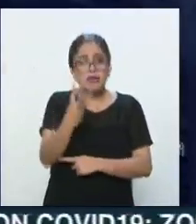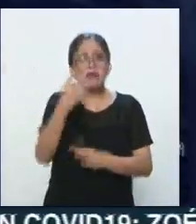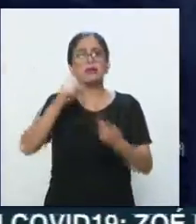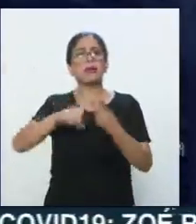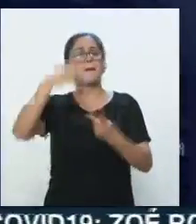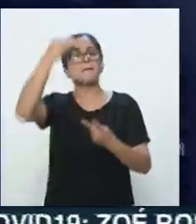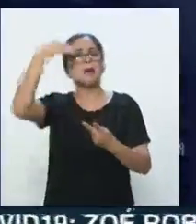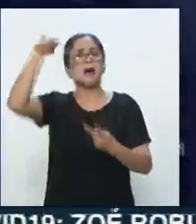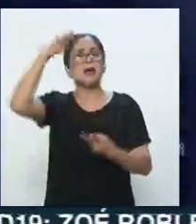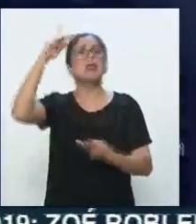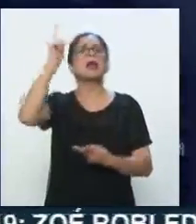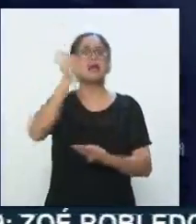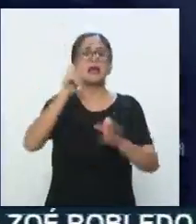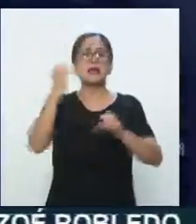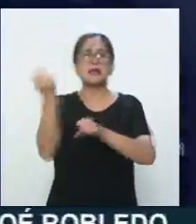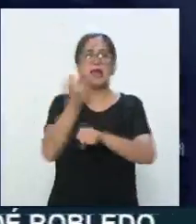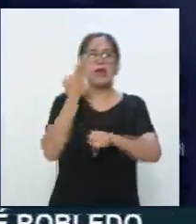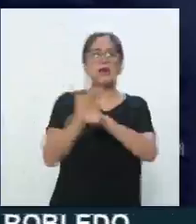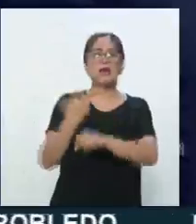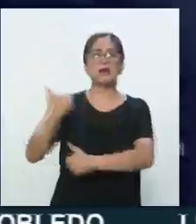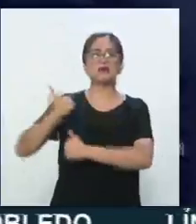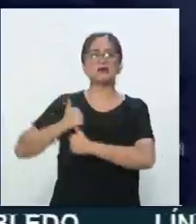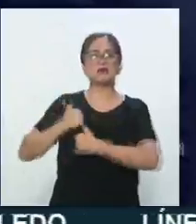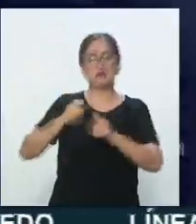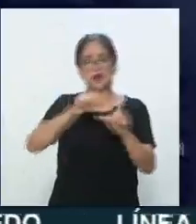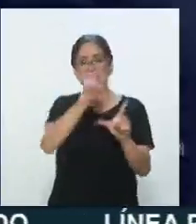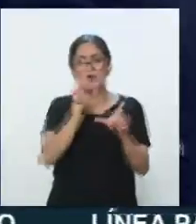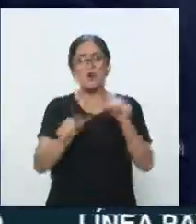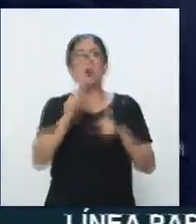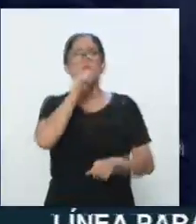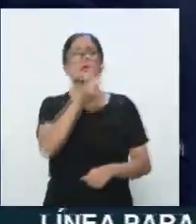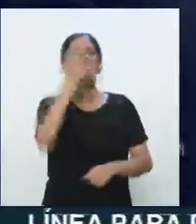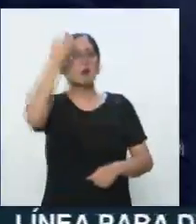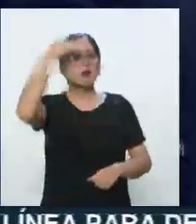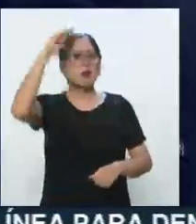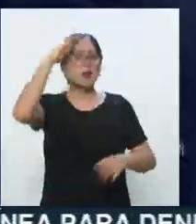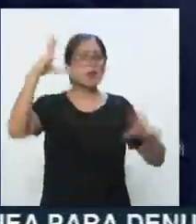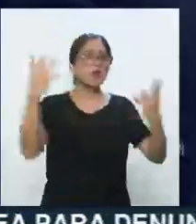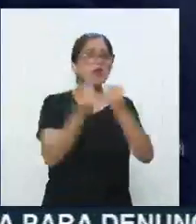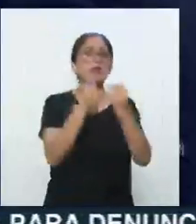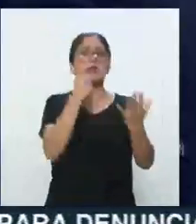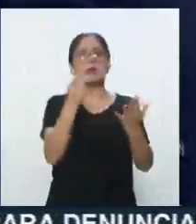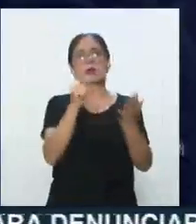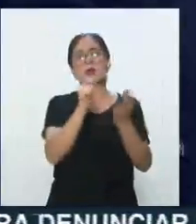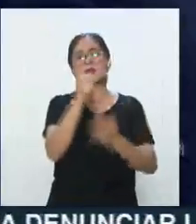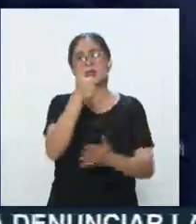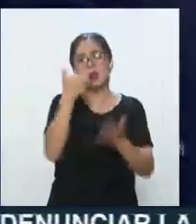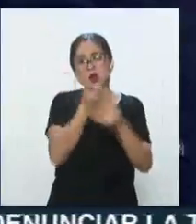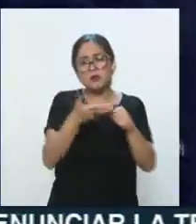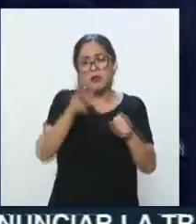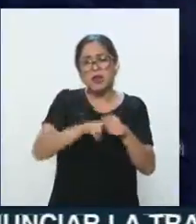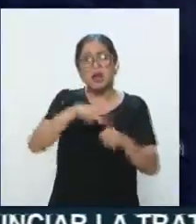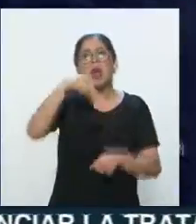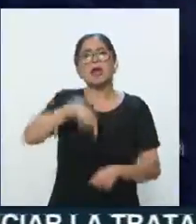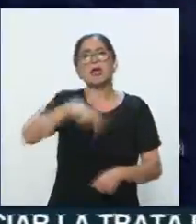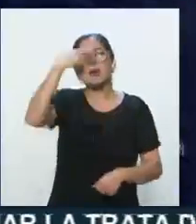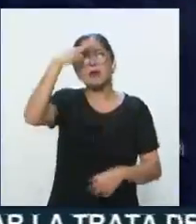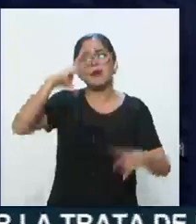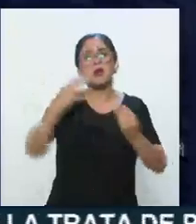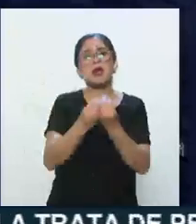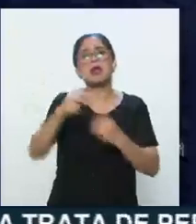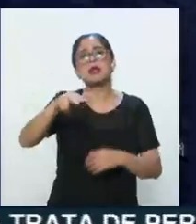los que las Secretarías de la Defensa Nacional y la Marina sumarán 126 hospitales. Y así, en México se cuenta con 13